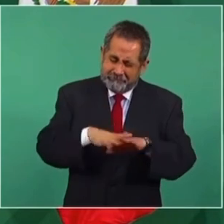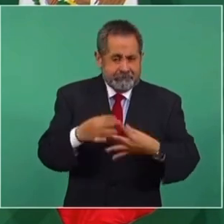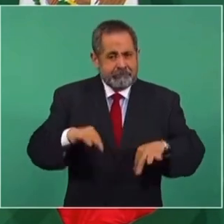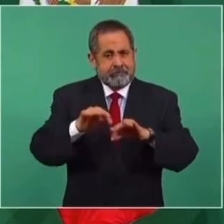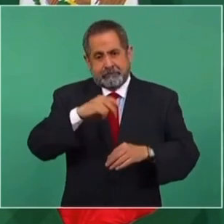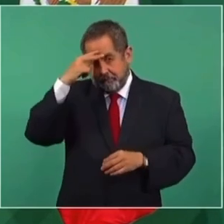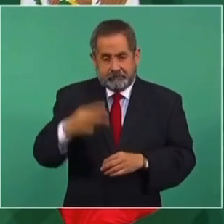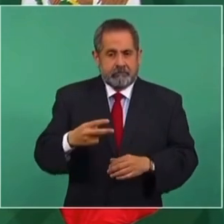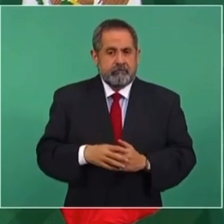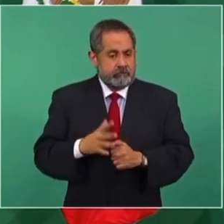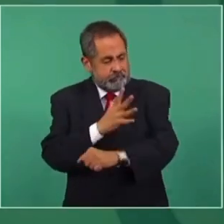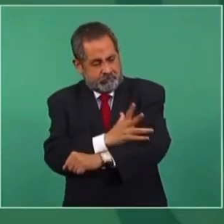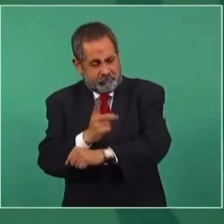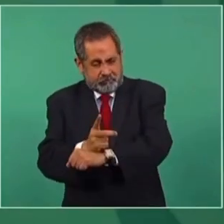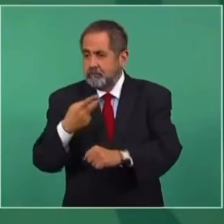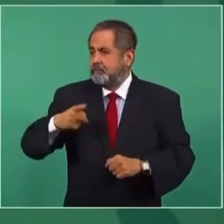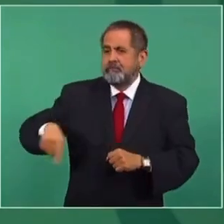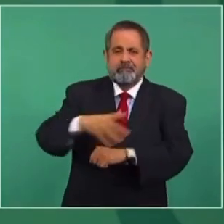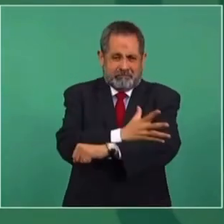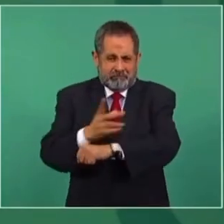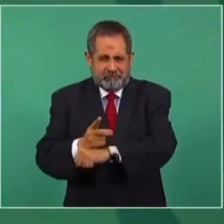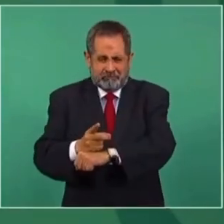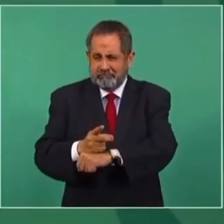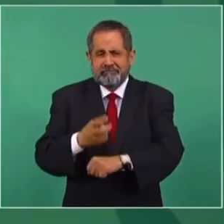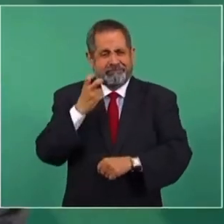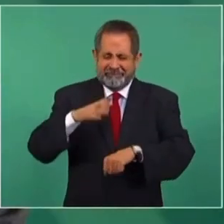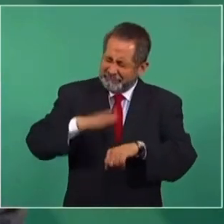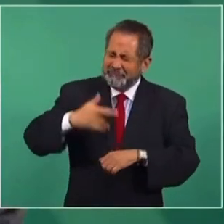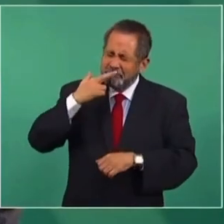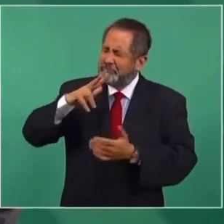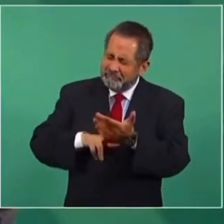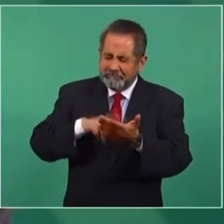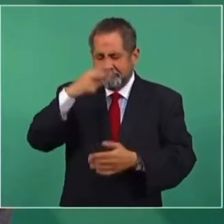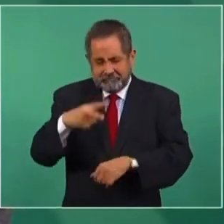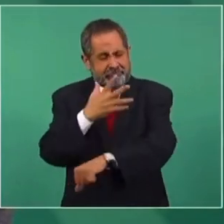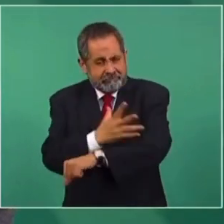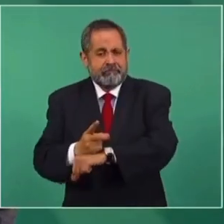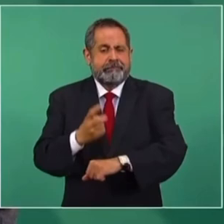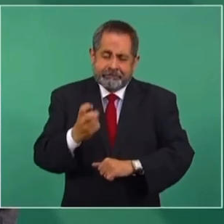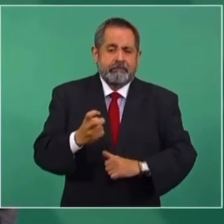mayor riqueza de México, la honestidad de nuestro pueblo es la mayor riqueza de México.